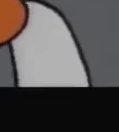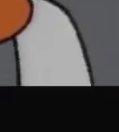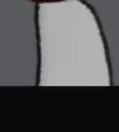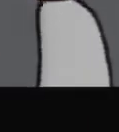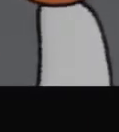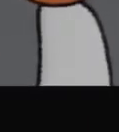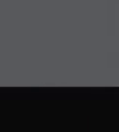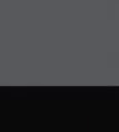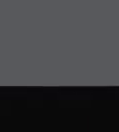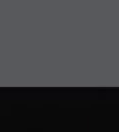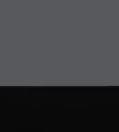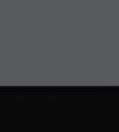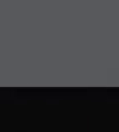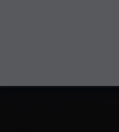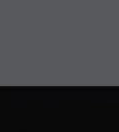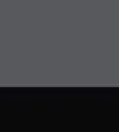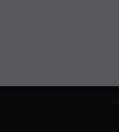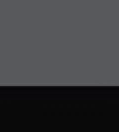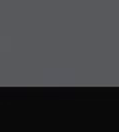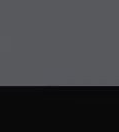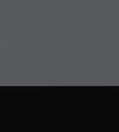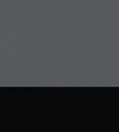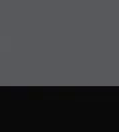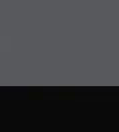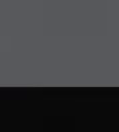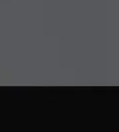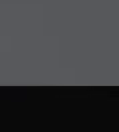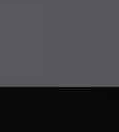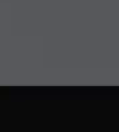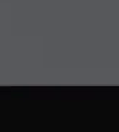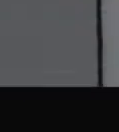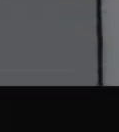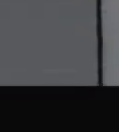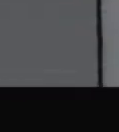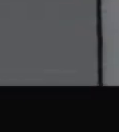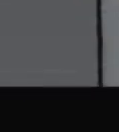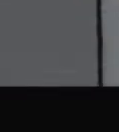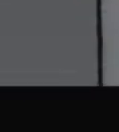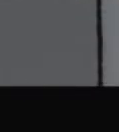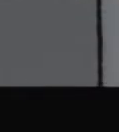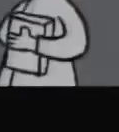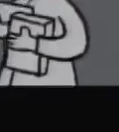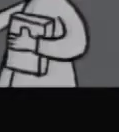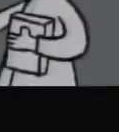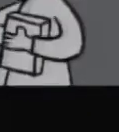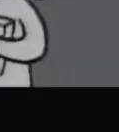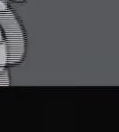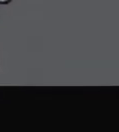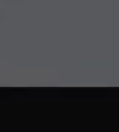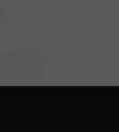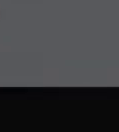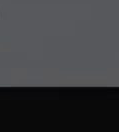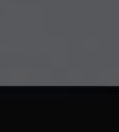Pero de pronto, algo cambia. Comenzamos a protegernos junto a los médicos y enfermeras.